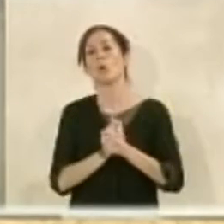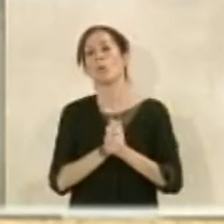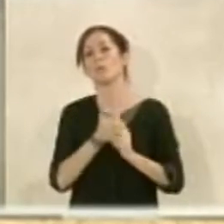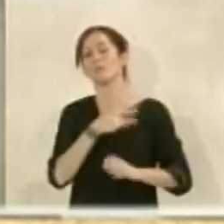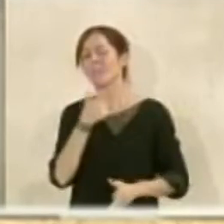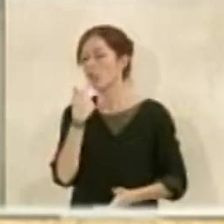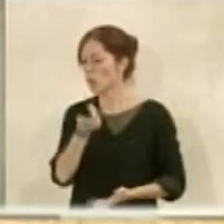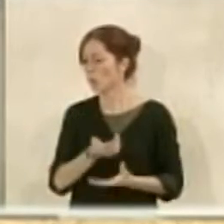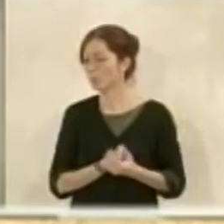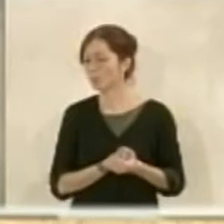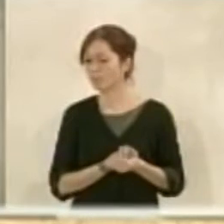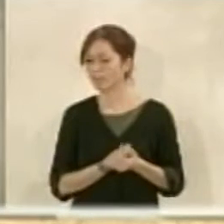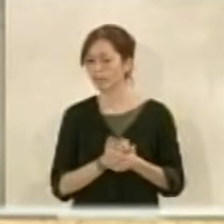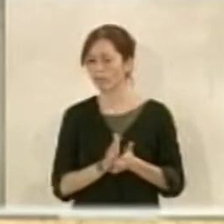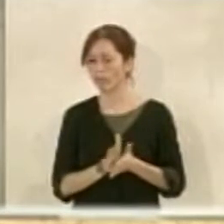a ver si lo digo